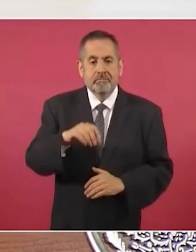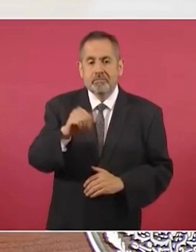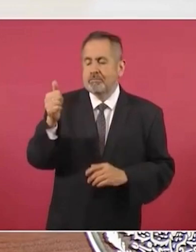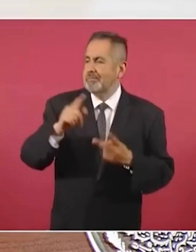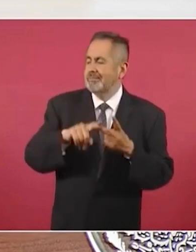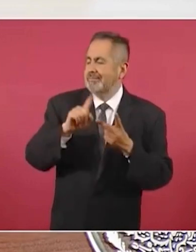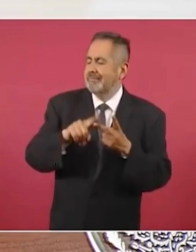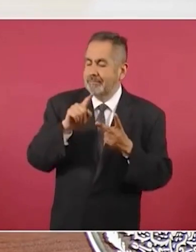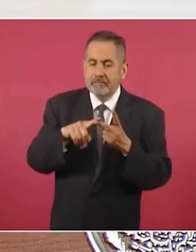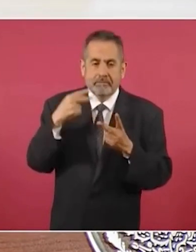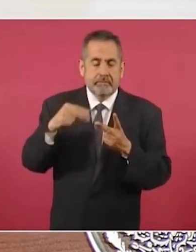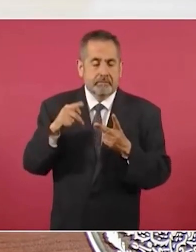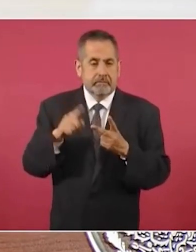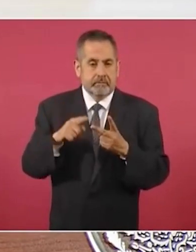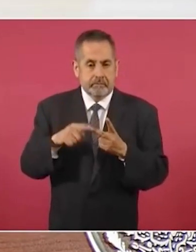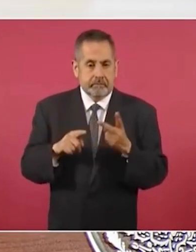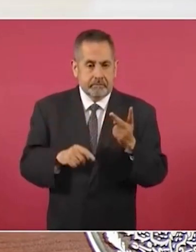otro señor,